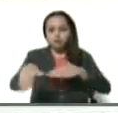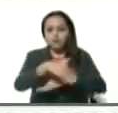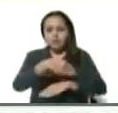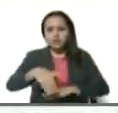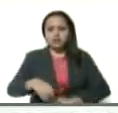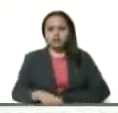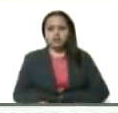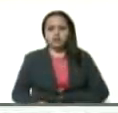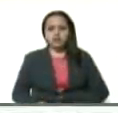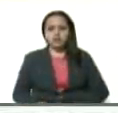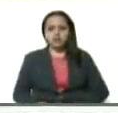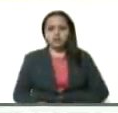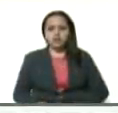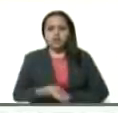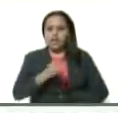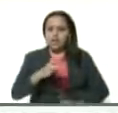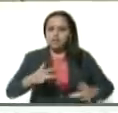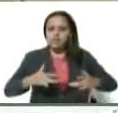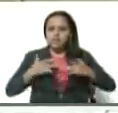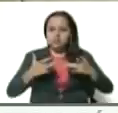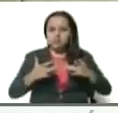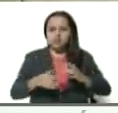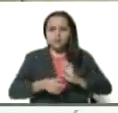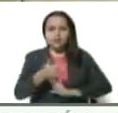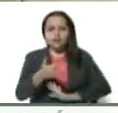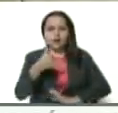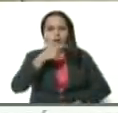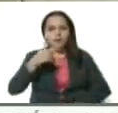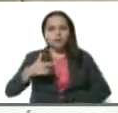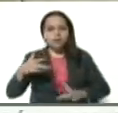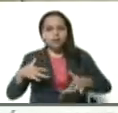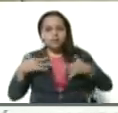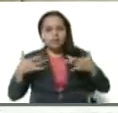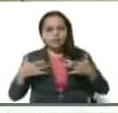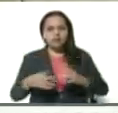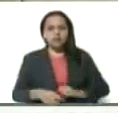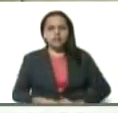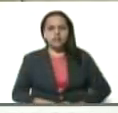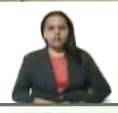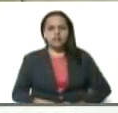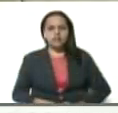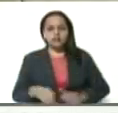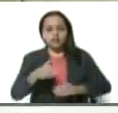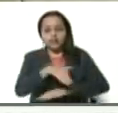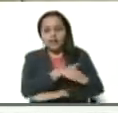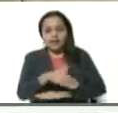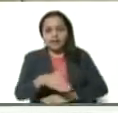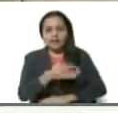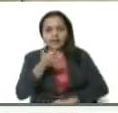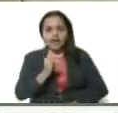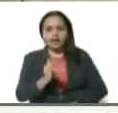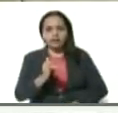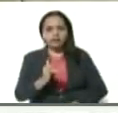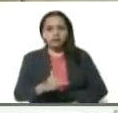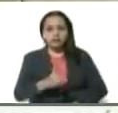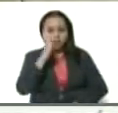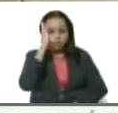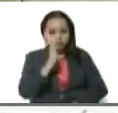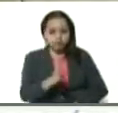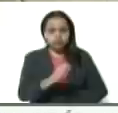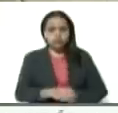calles, se han sentido. Y la gente siente la mano de la autoridad en la calle. Para que la gente